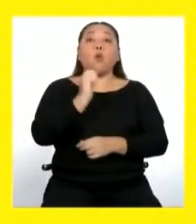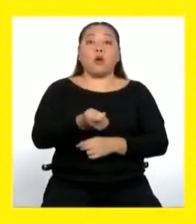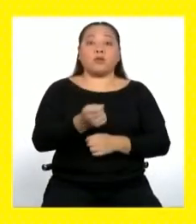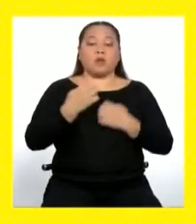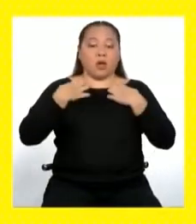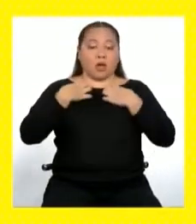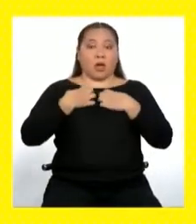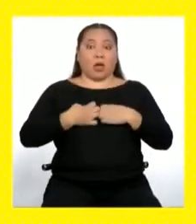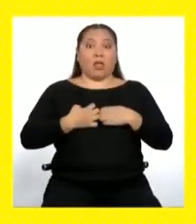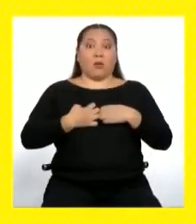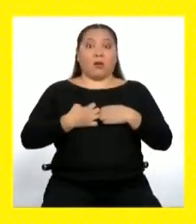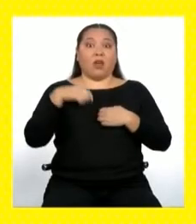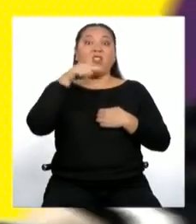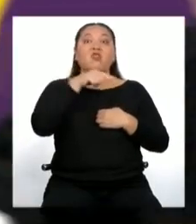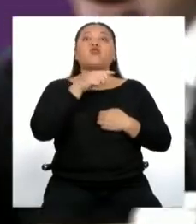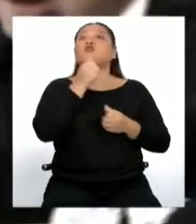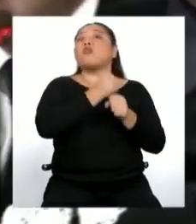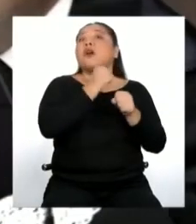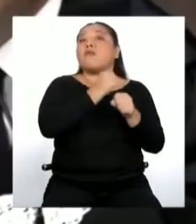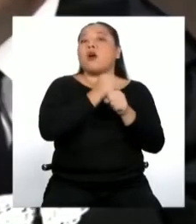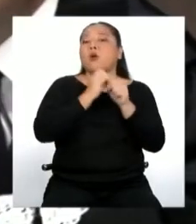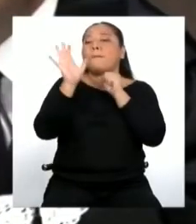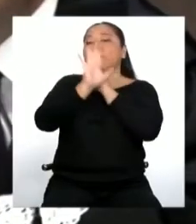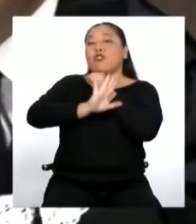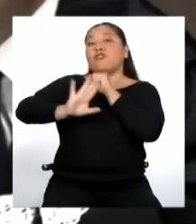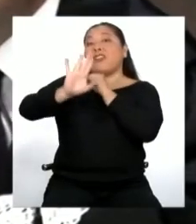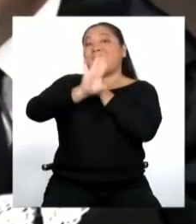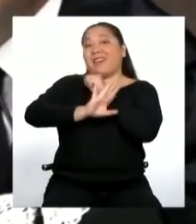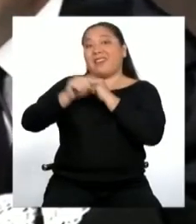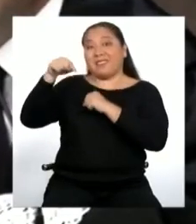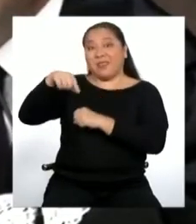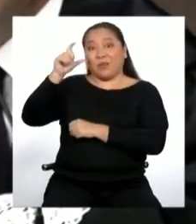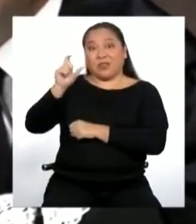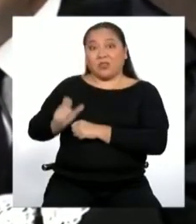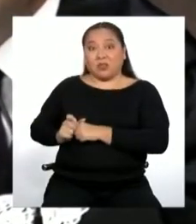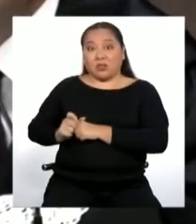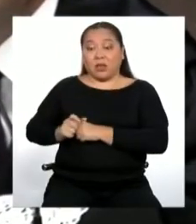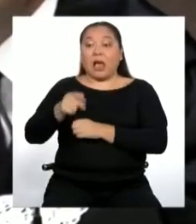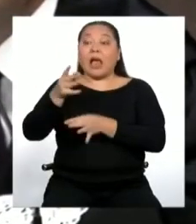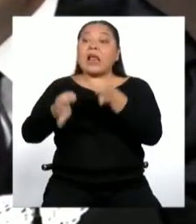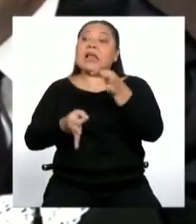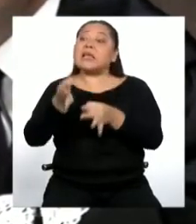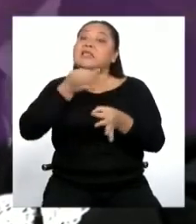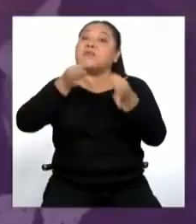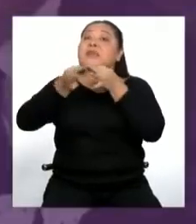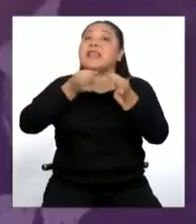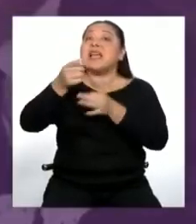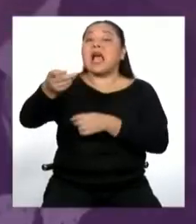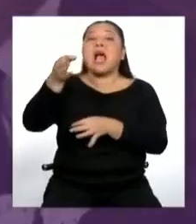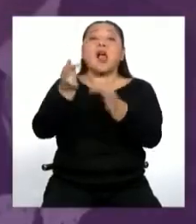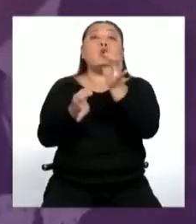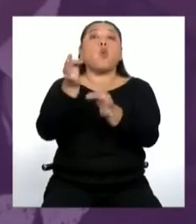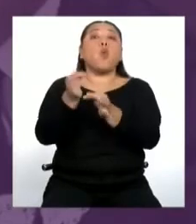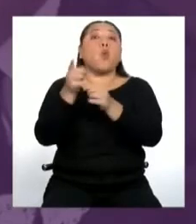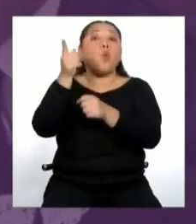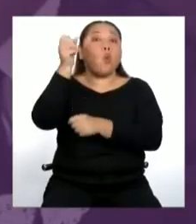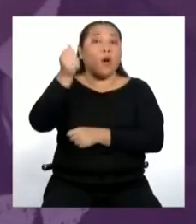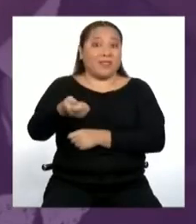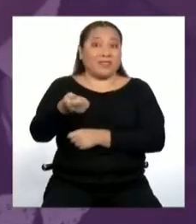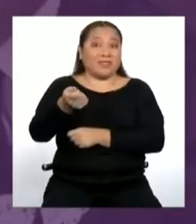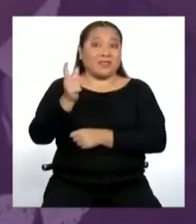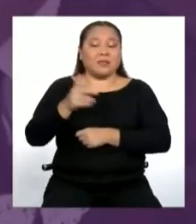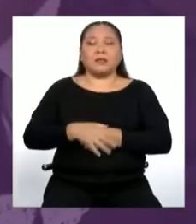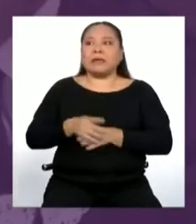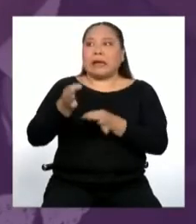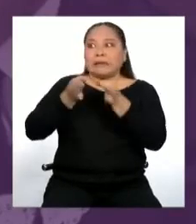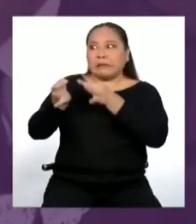función defender a su cliente ante el juez. Y para ello, expone sus argumentos. Con la intención de convencer a la autoridad de